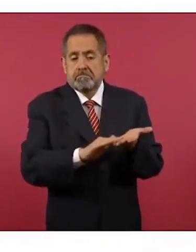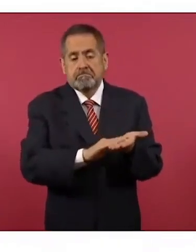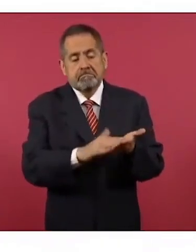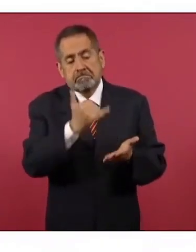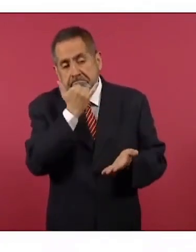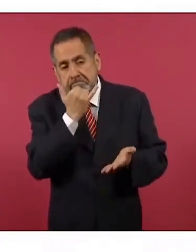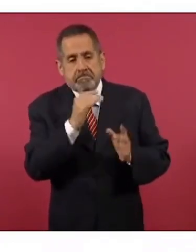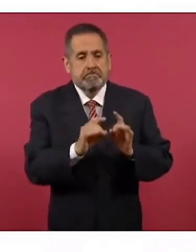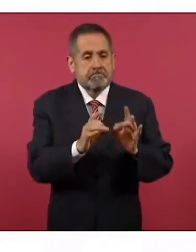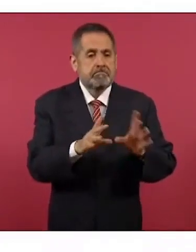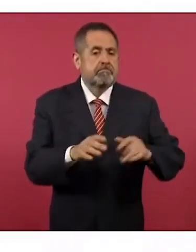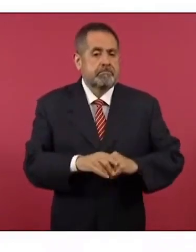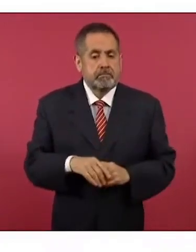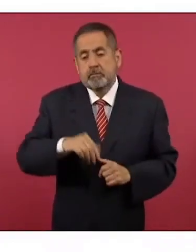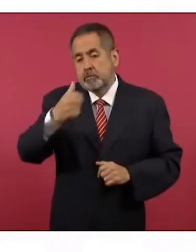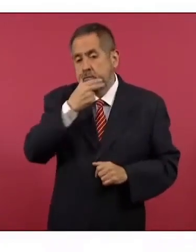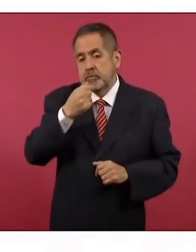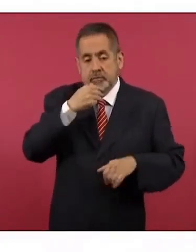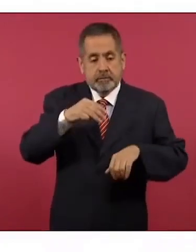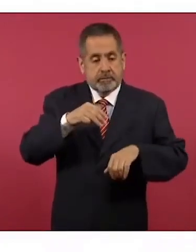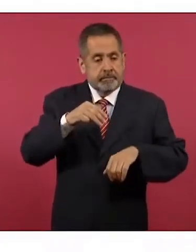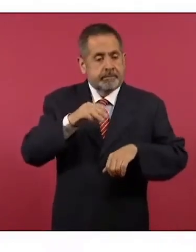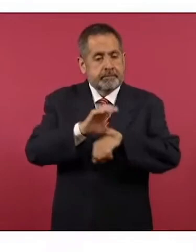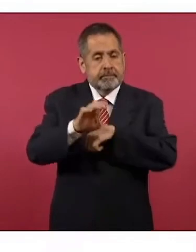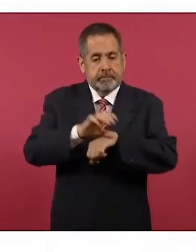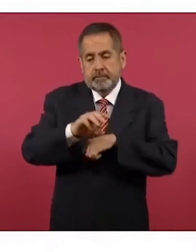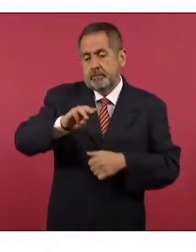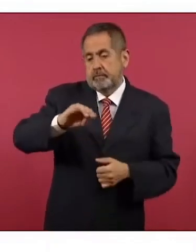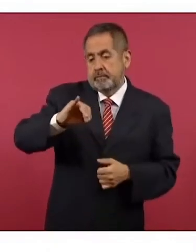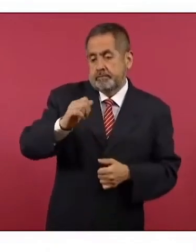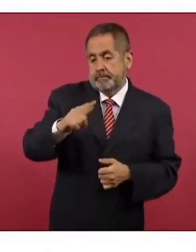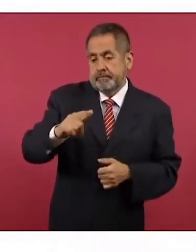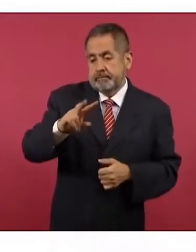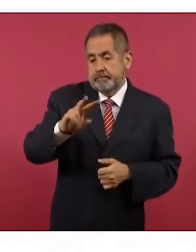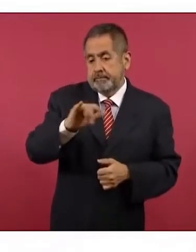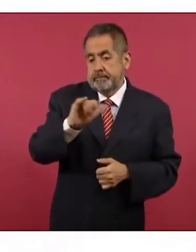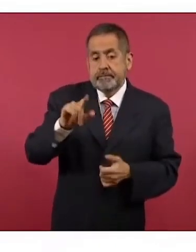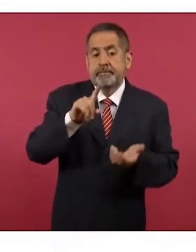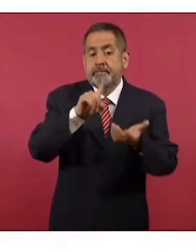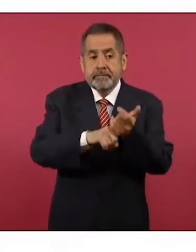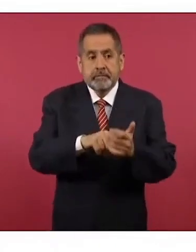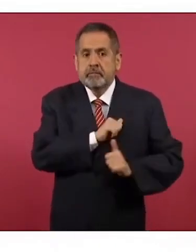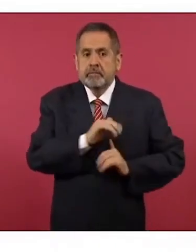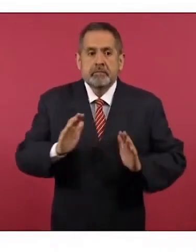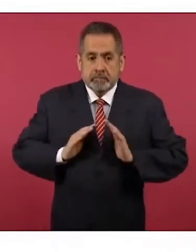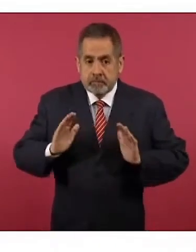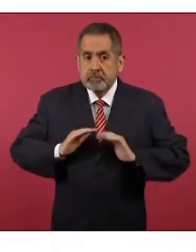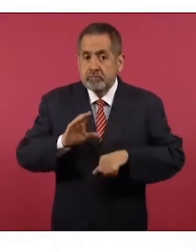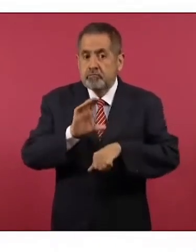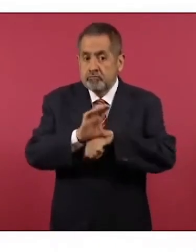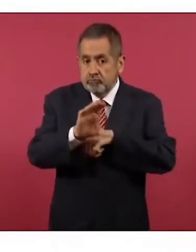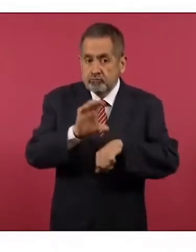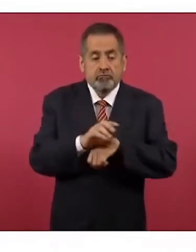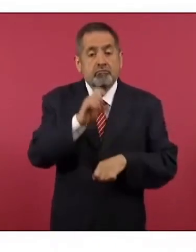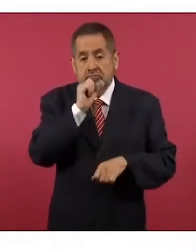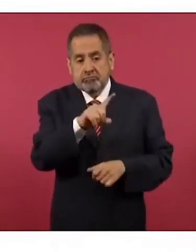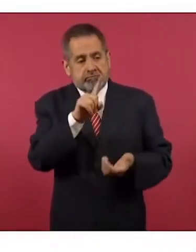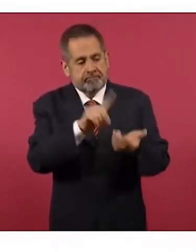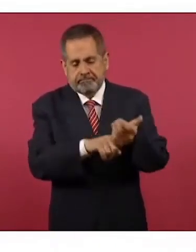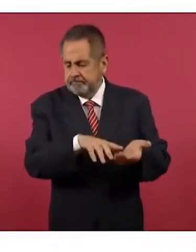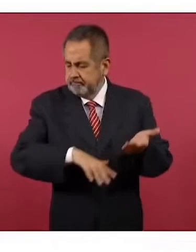ciudadano colombiano, Miguel Ángel Beltrán Villegas, integrante de las Fuerzas Armadas de Colombia, también fue expulsado.